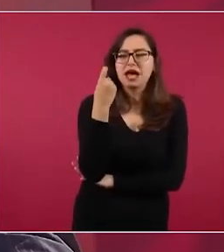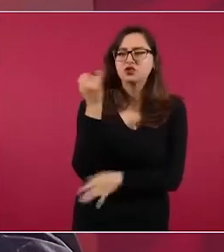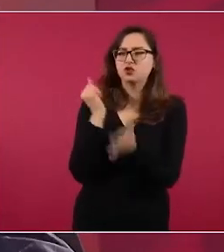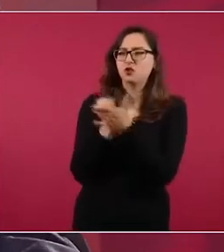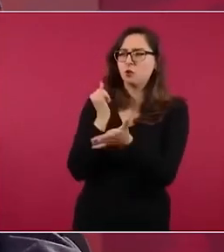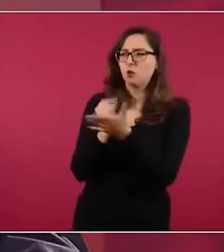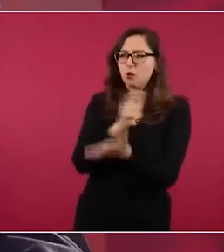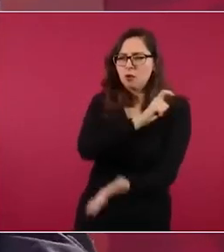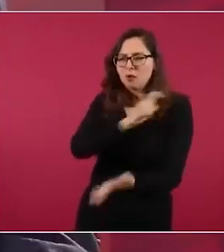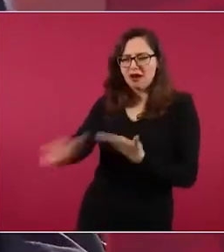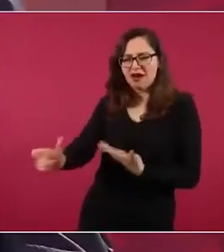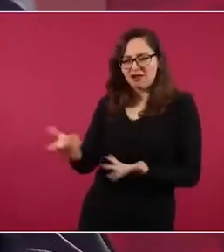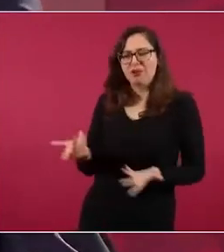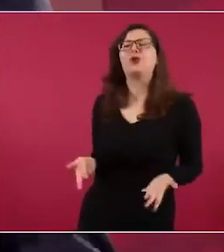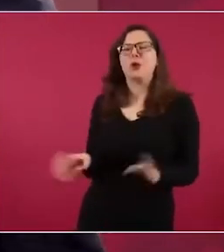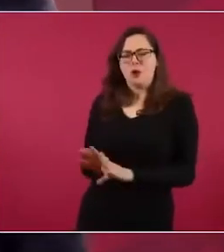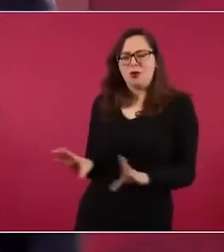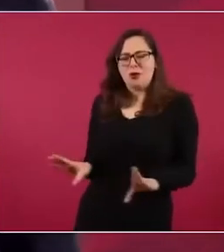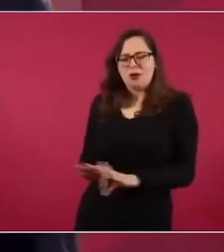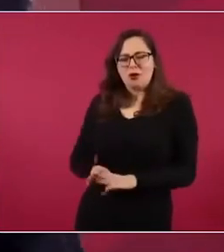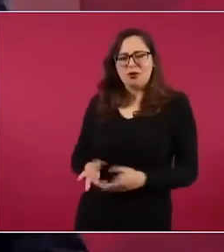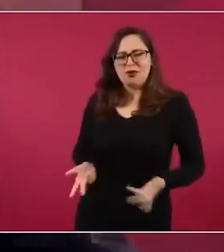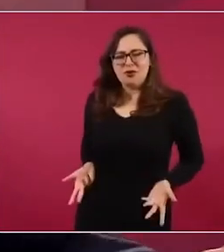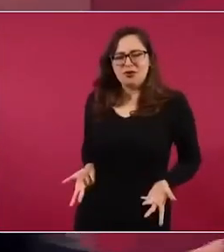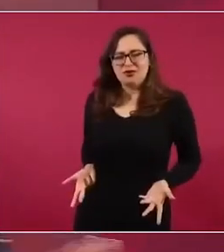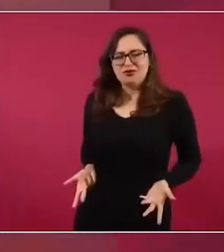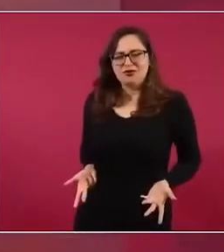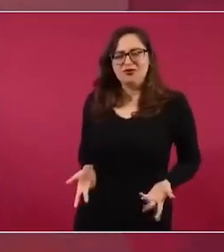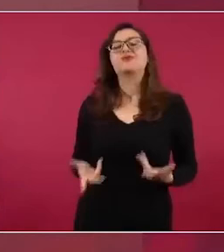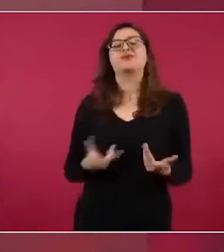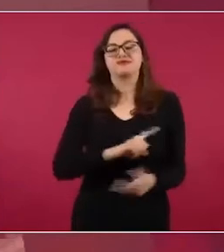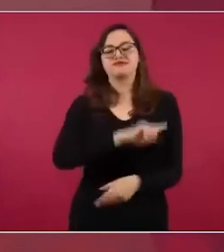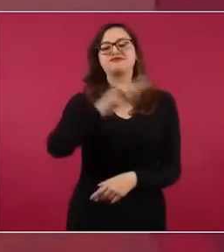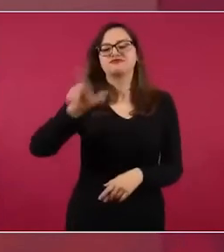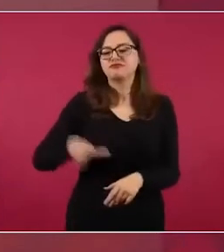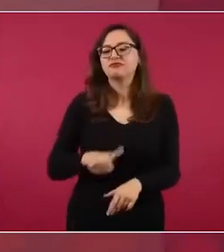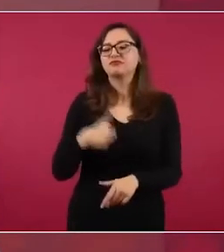Y luego, pues ya se demuestra porque